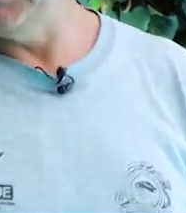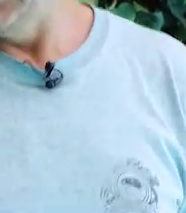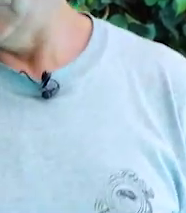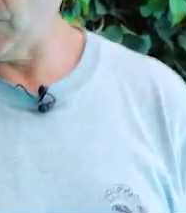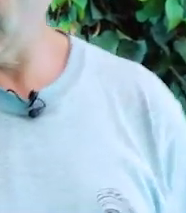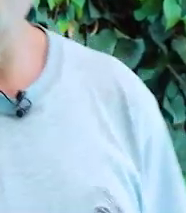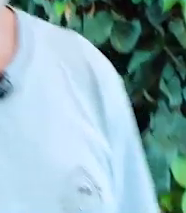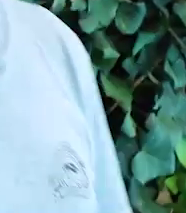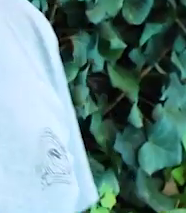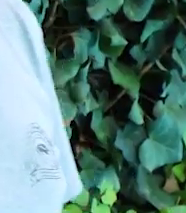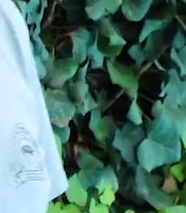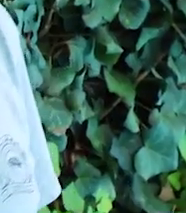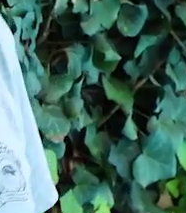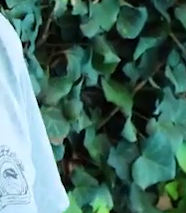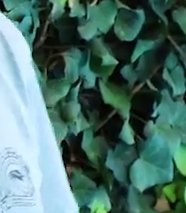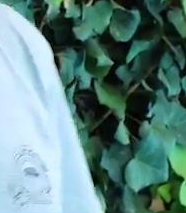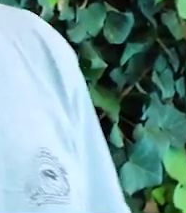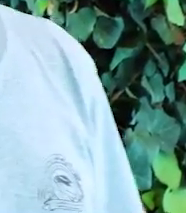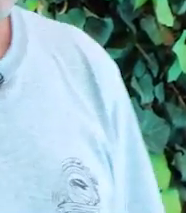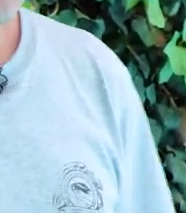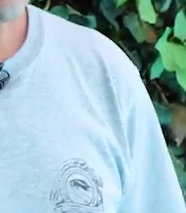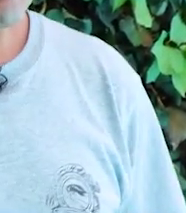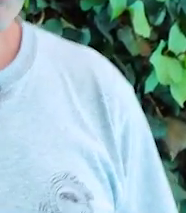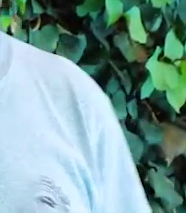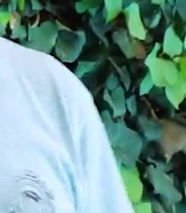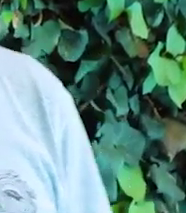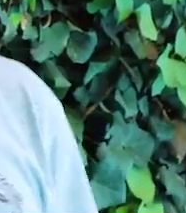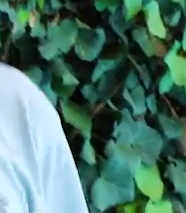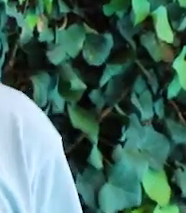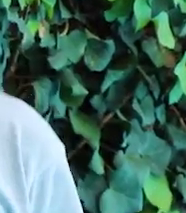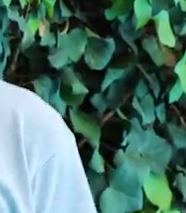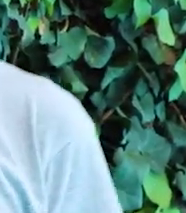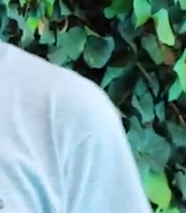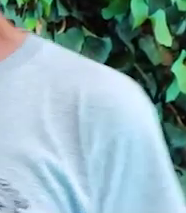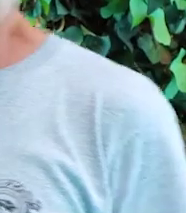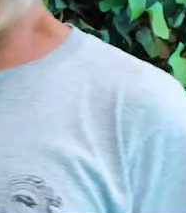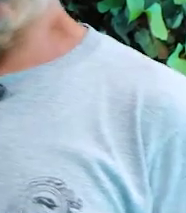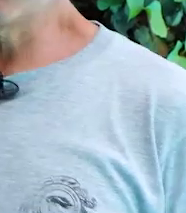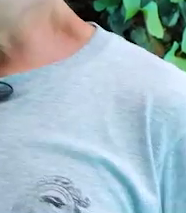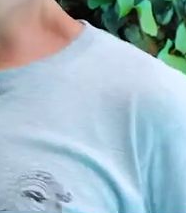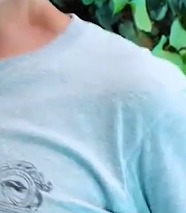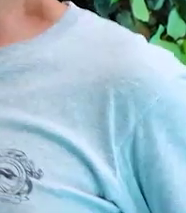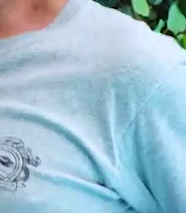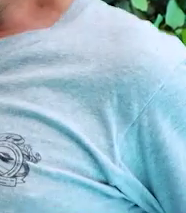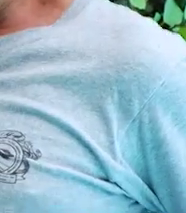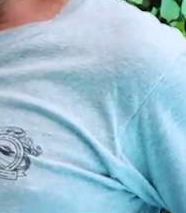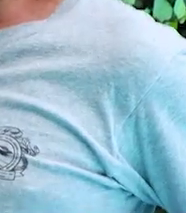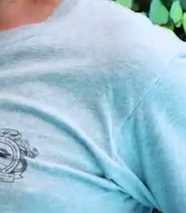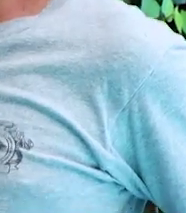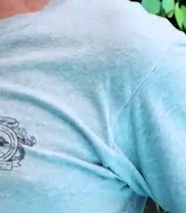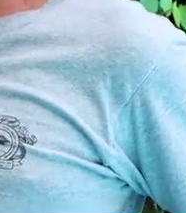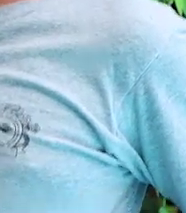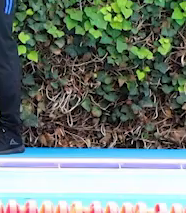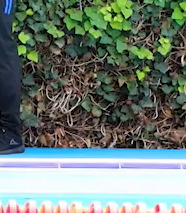a hacer, Jair? Nos vamos a acostar y nos vamos a poner boca arriba, poniendo los codos